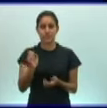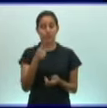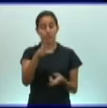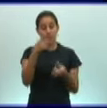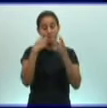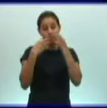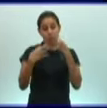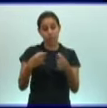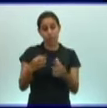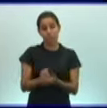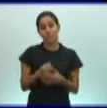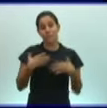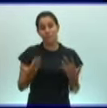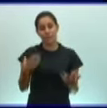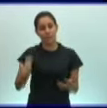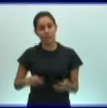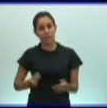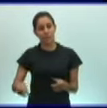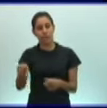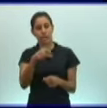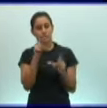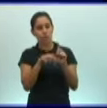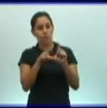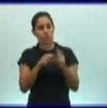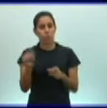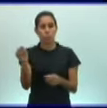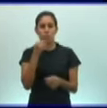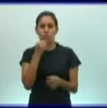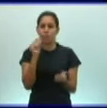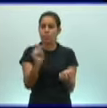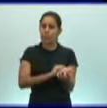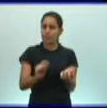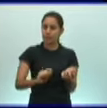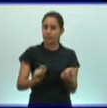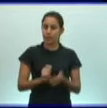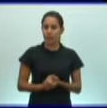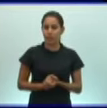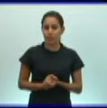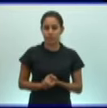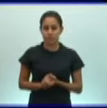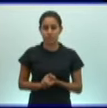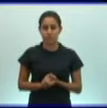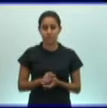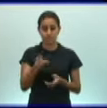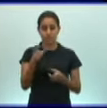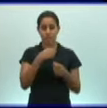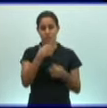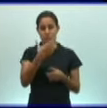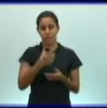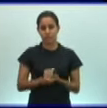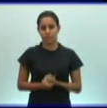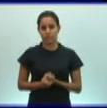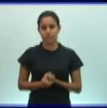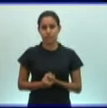importante para dominar este contenido. Les doy un tiempo para que copien esta definición.